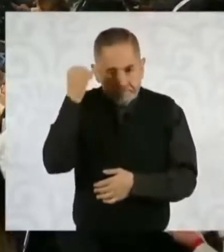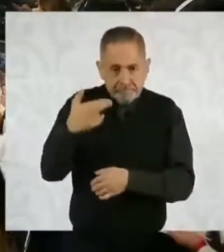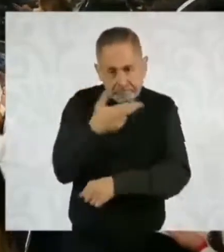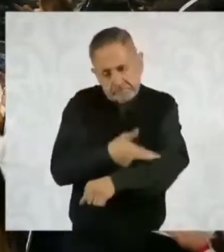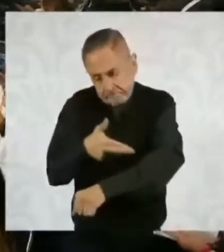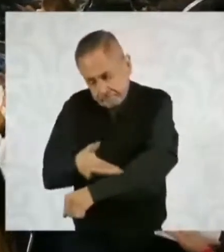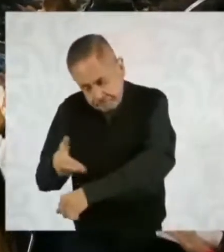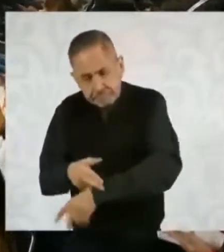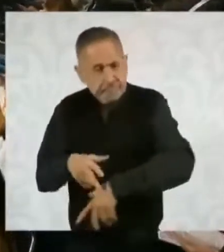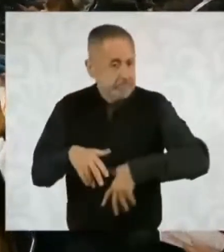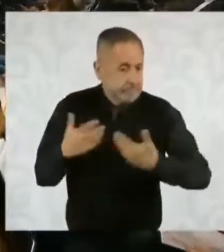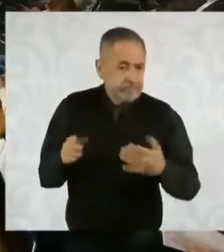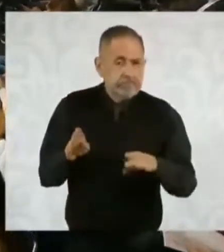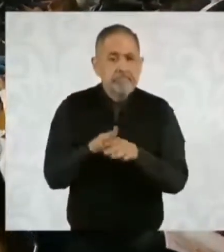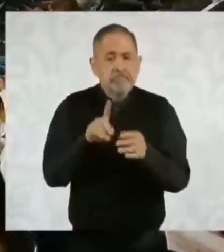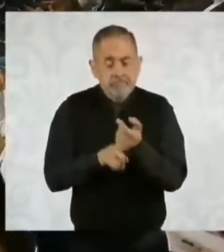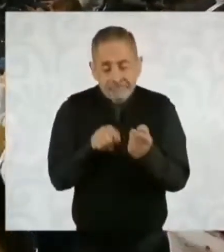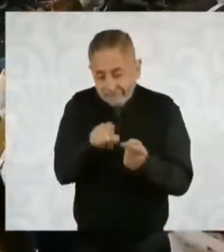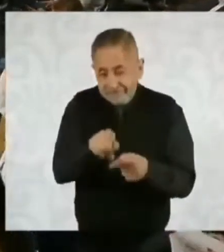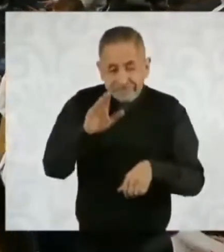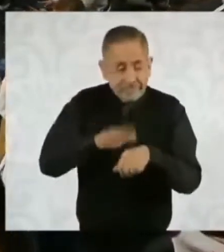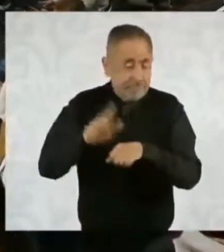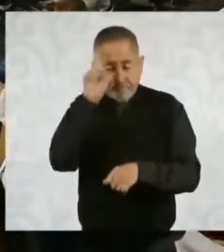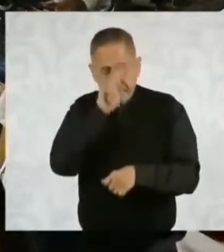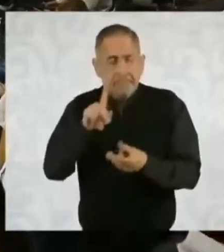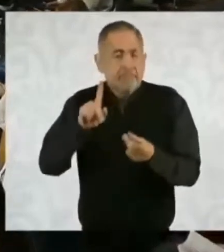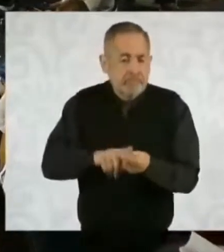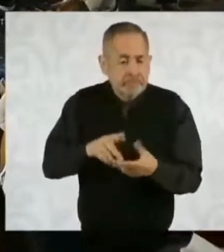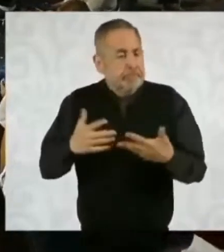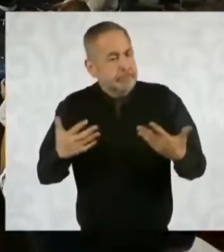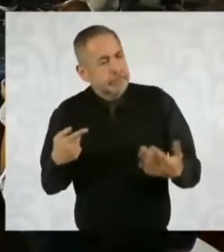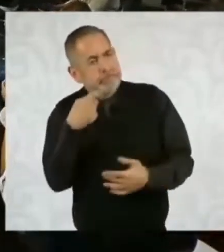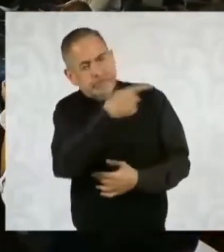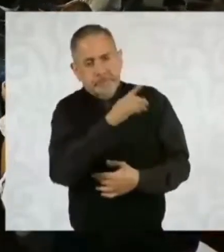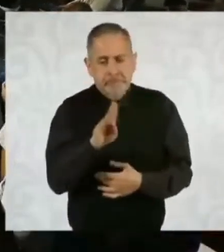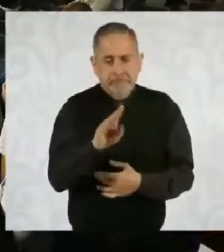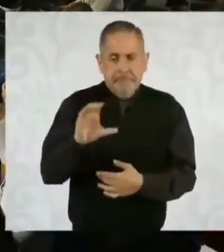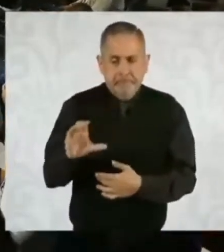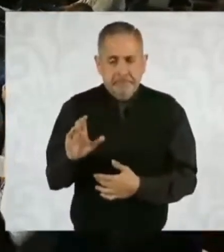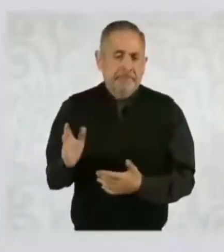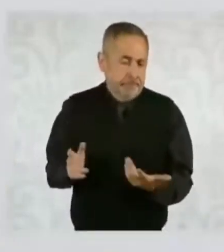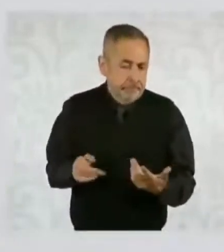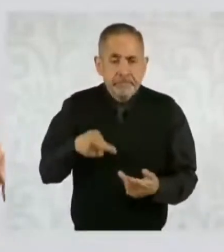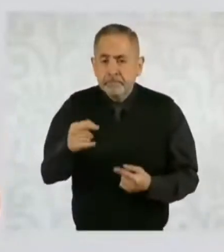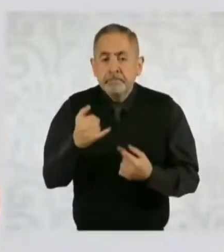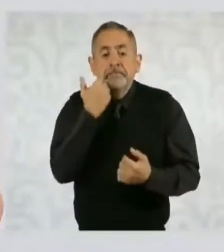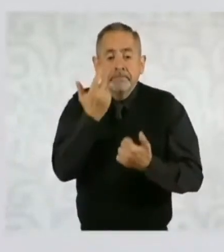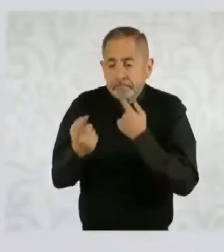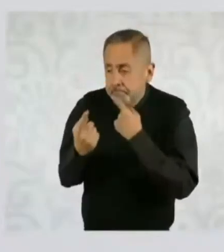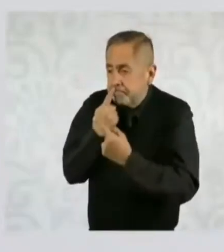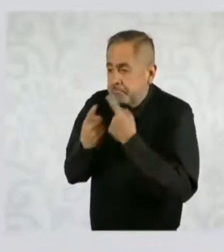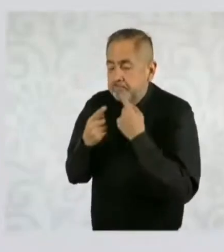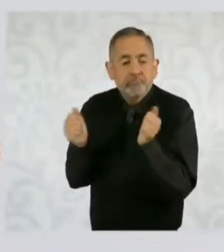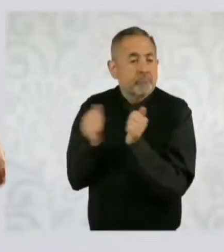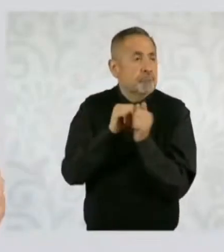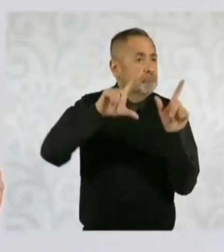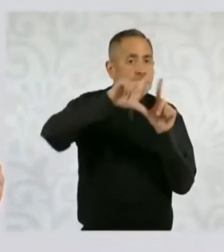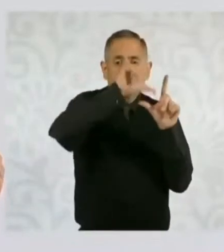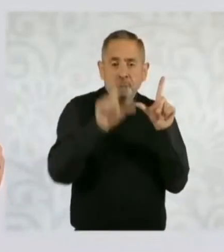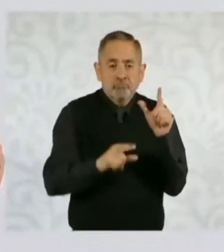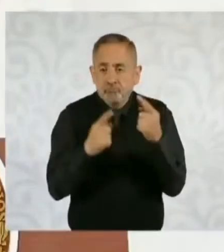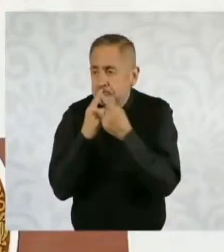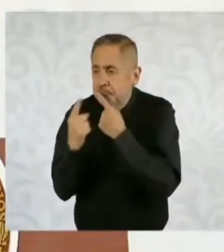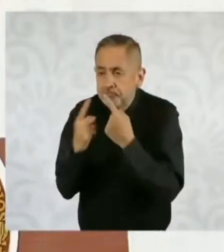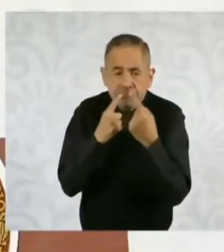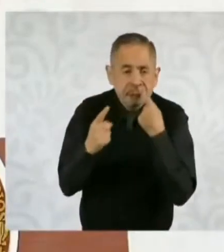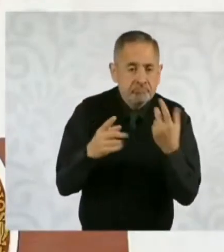Algunos de los casos están en Baja California, pero queremos sentarnos a trabajar, a dialogar antes de tomar